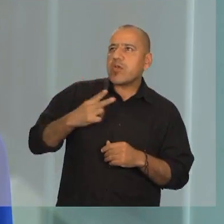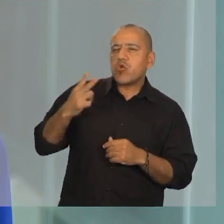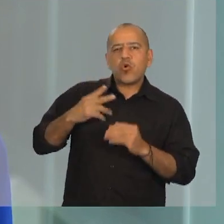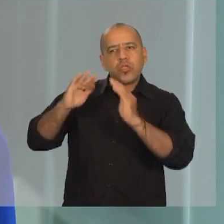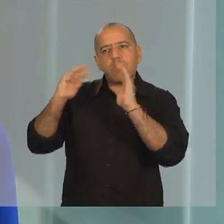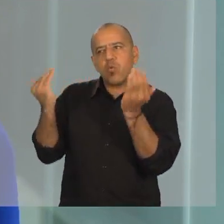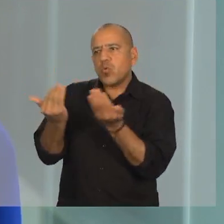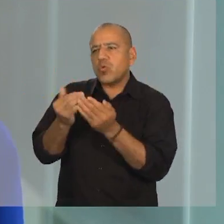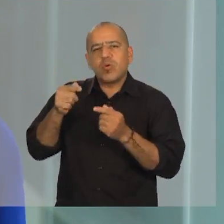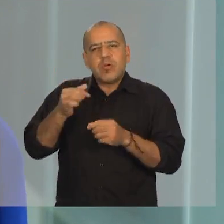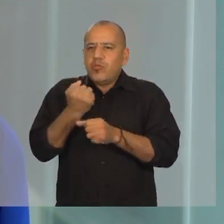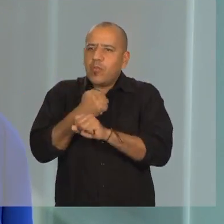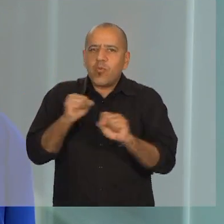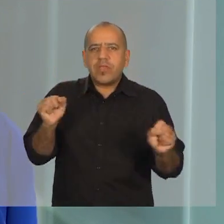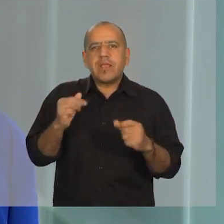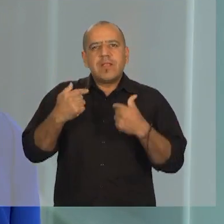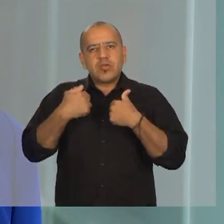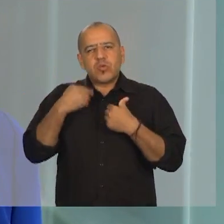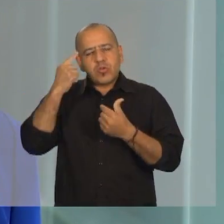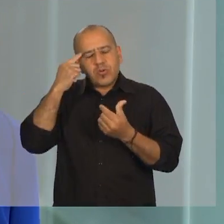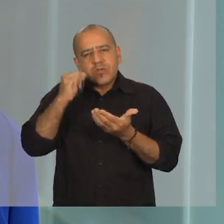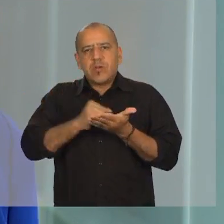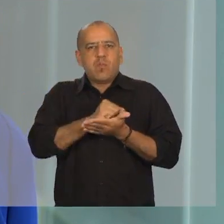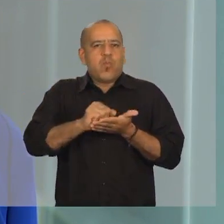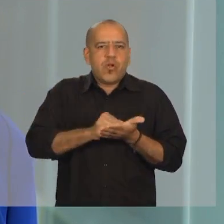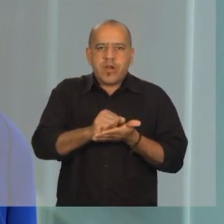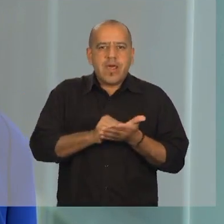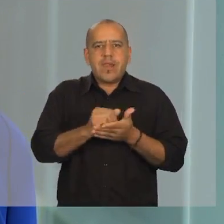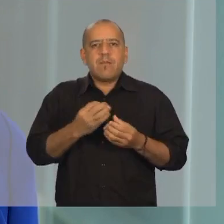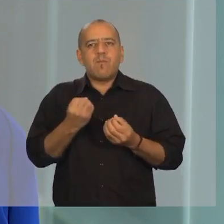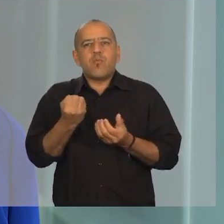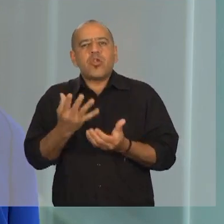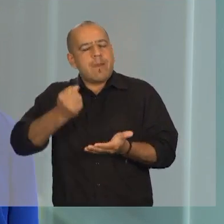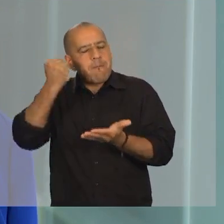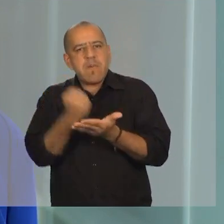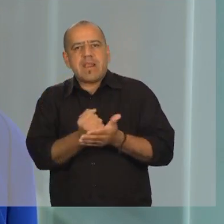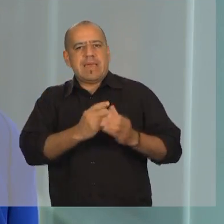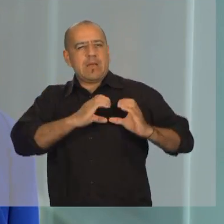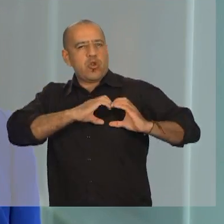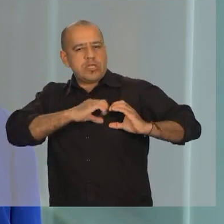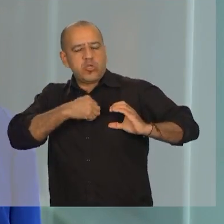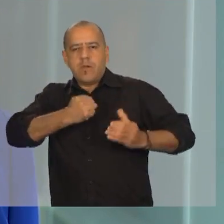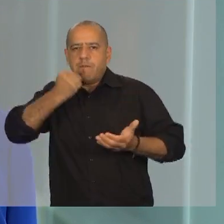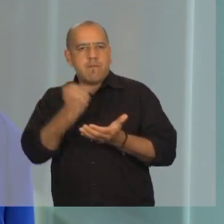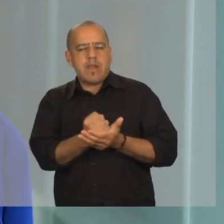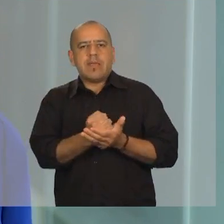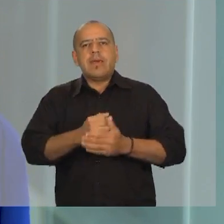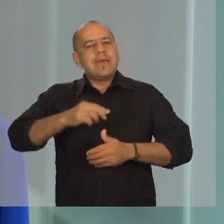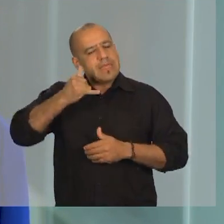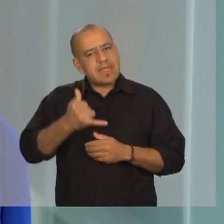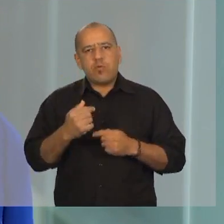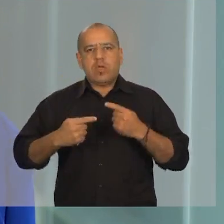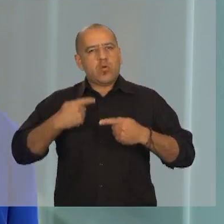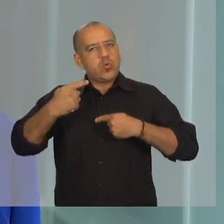agolpadas lograron borrar las huellas tatuadas en nuestros corazones. A pesar de todo, tenemos que